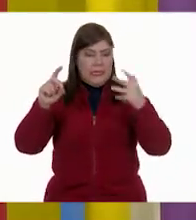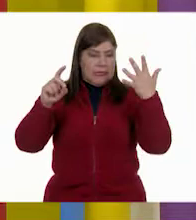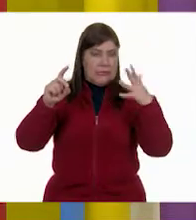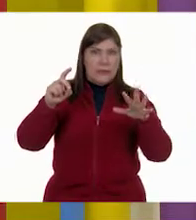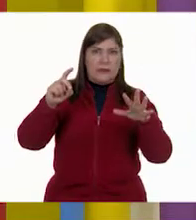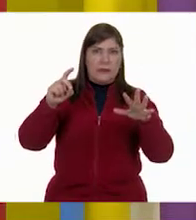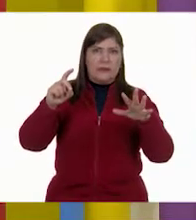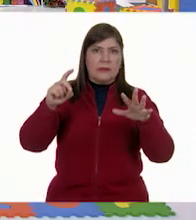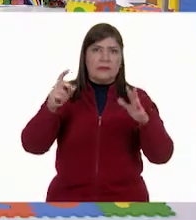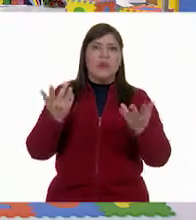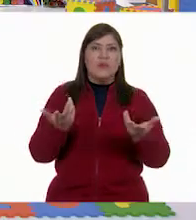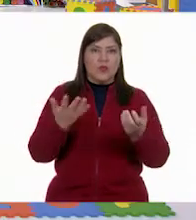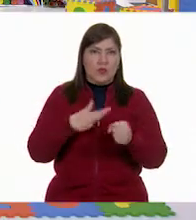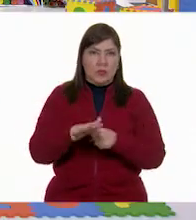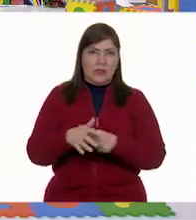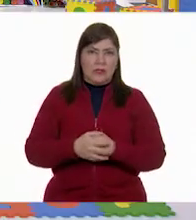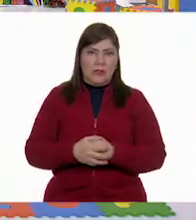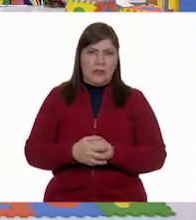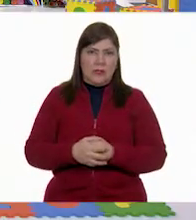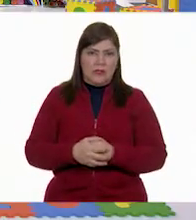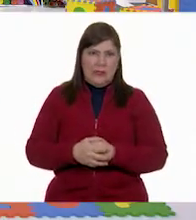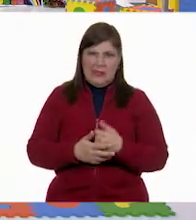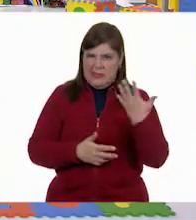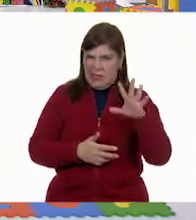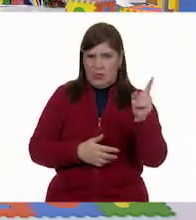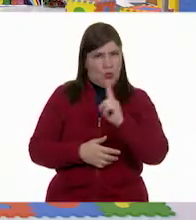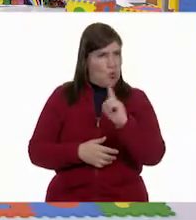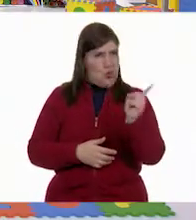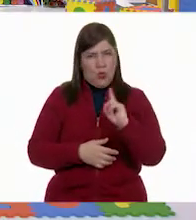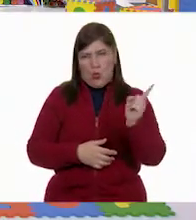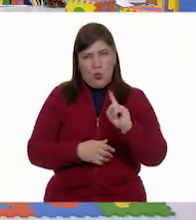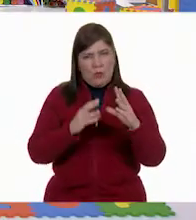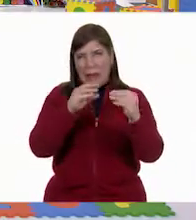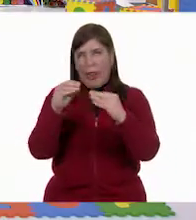diferencia? 20 libros. ¿10? 10. No, 10 no. Más.